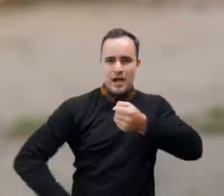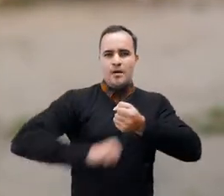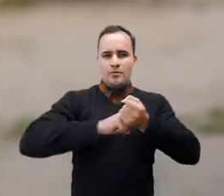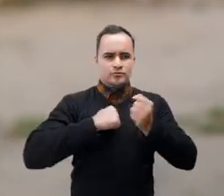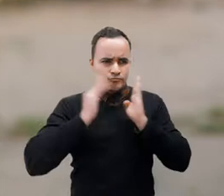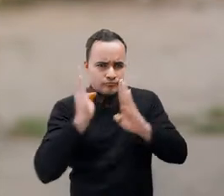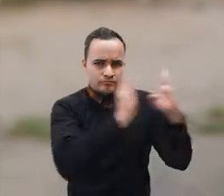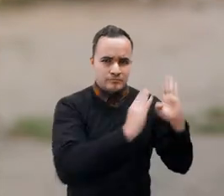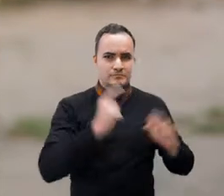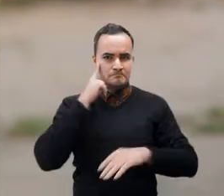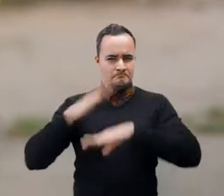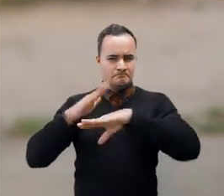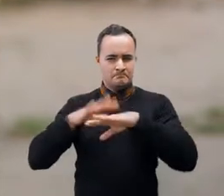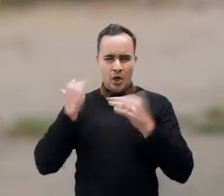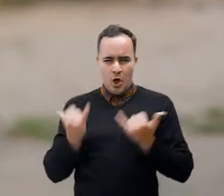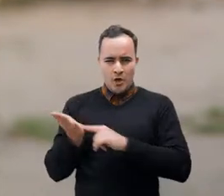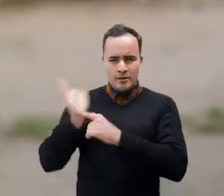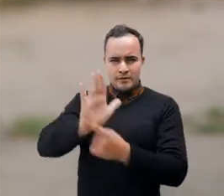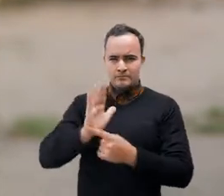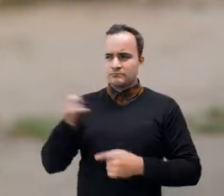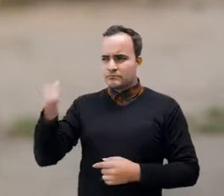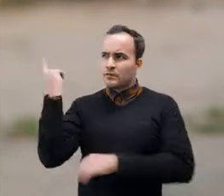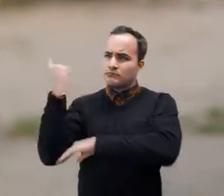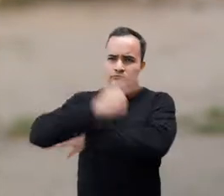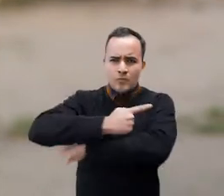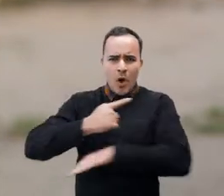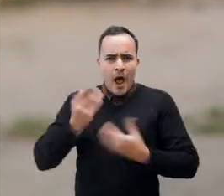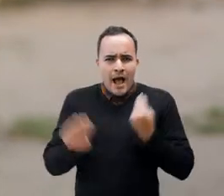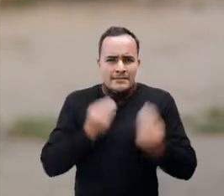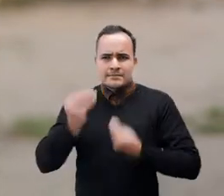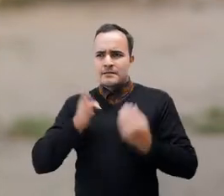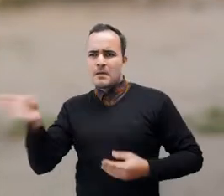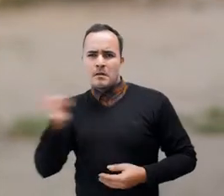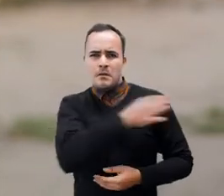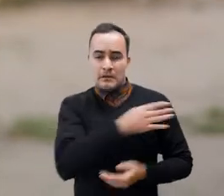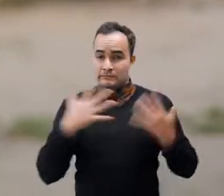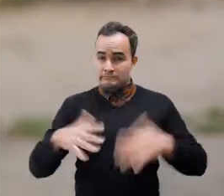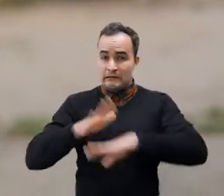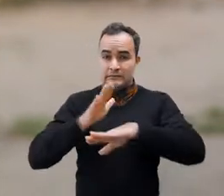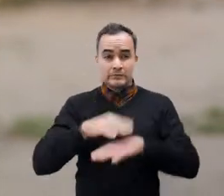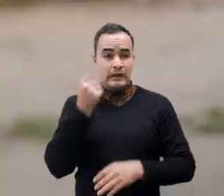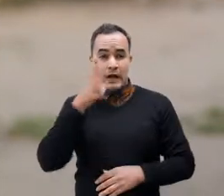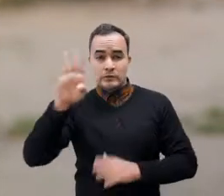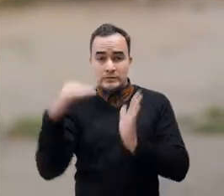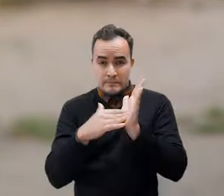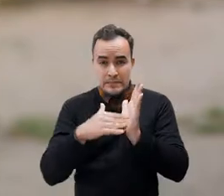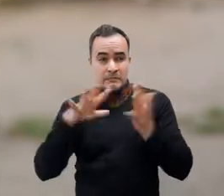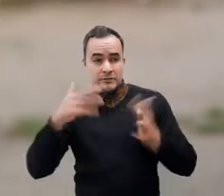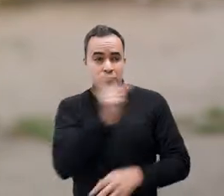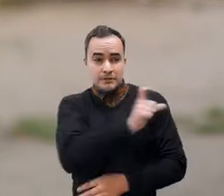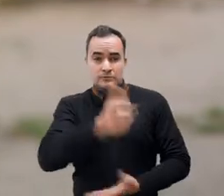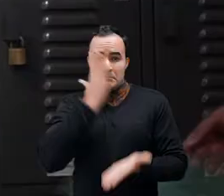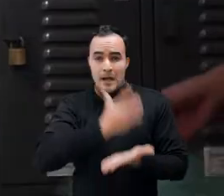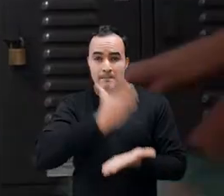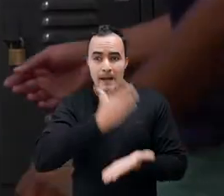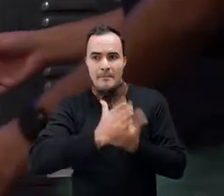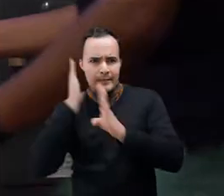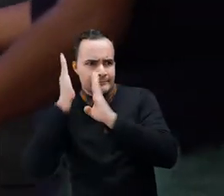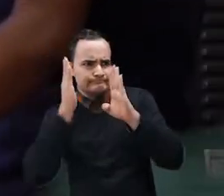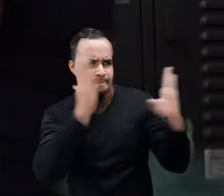cómo es el día a día de las personas que este año han asistido más de 14 mil accidentes en la ciudad.